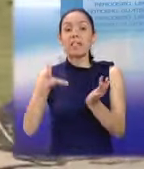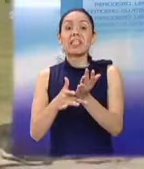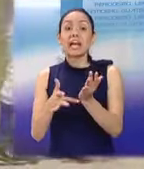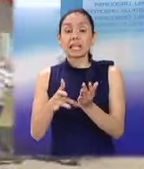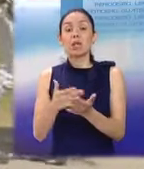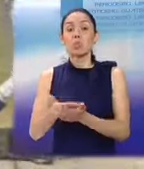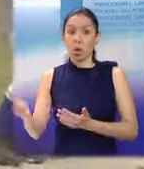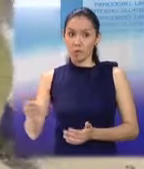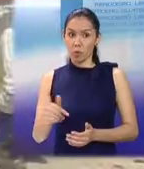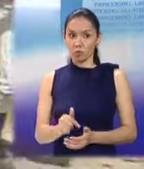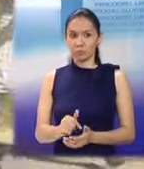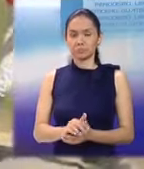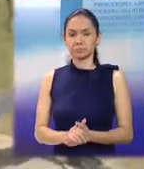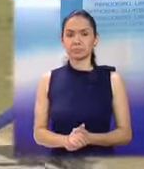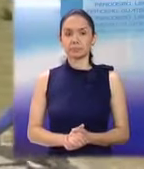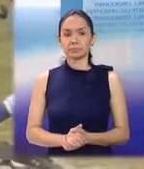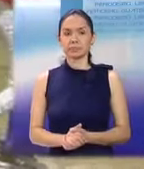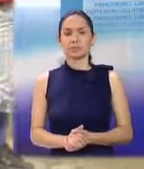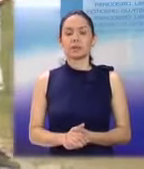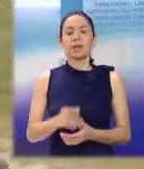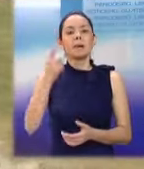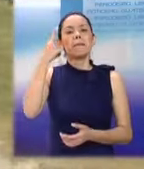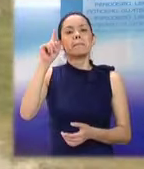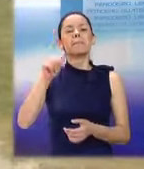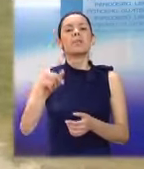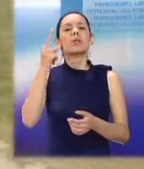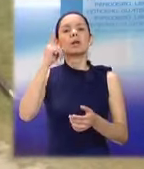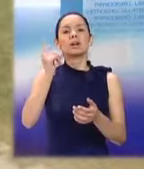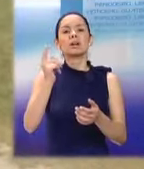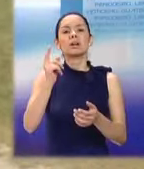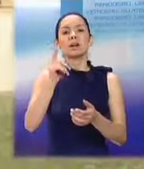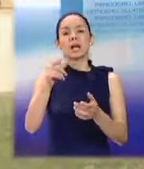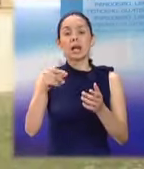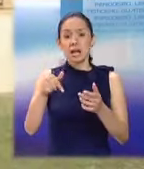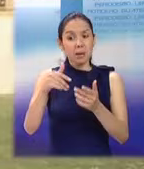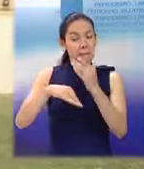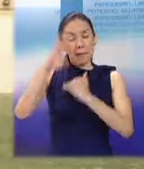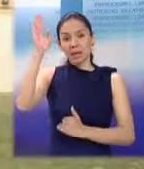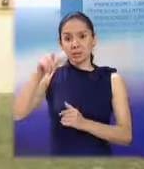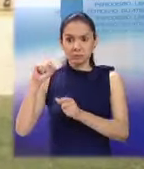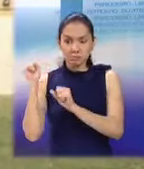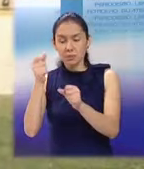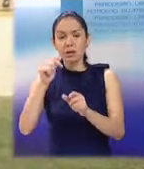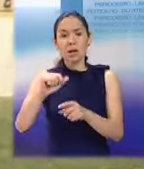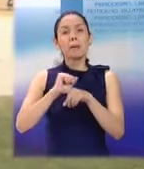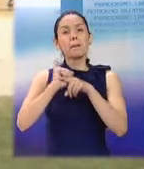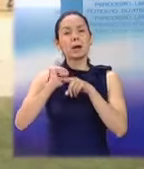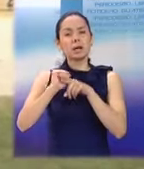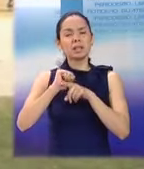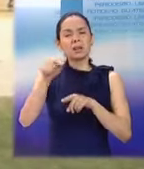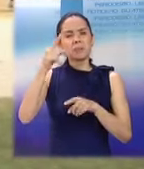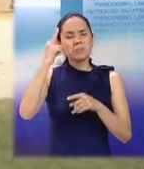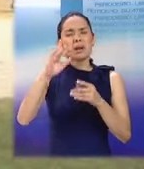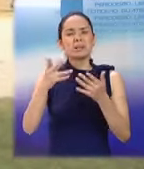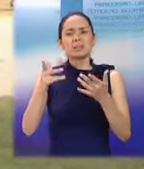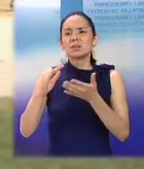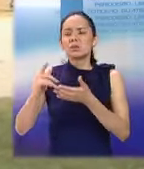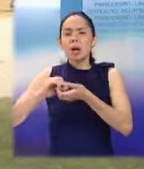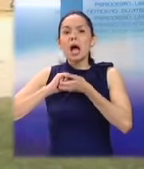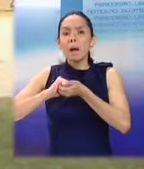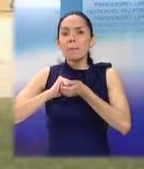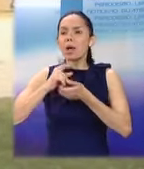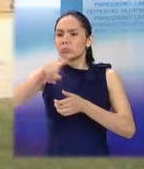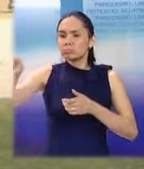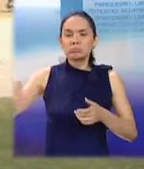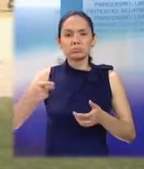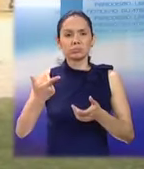para ayudarnos en todas las posiciones, específicamente en el picheo. Durante las prácticas se organizaron juegos amistosos con diferentes